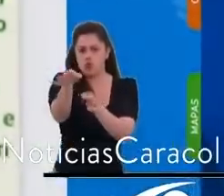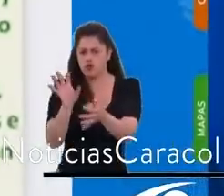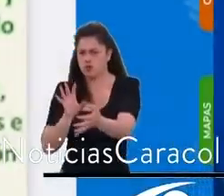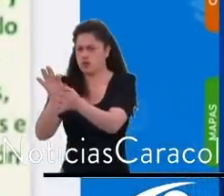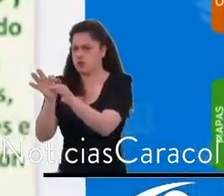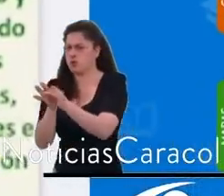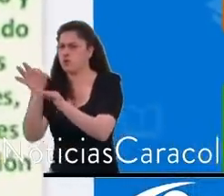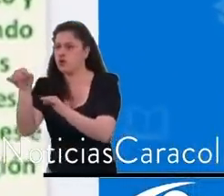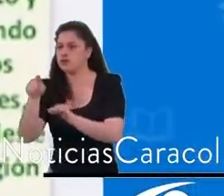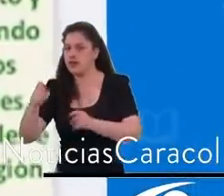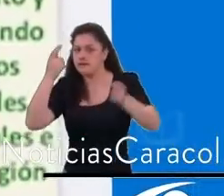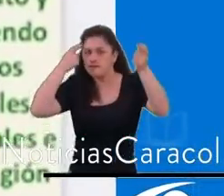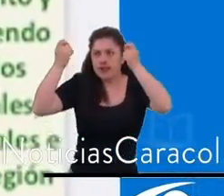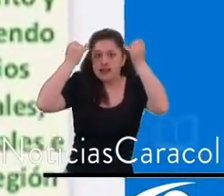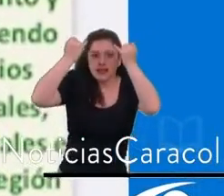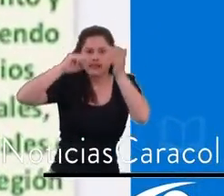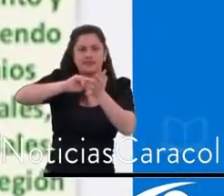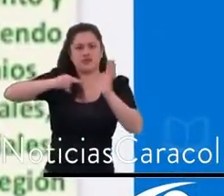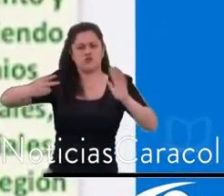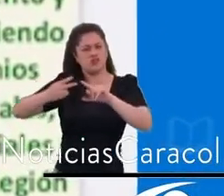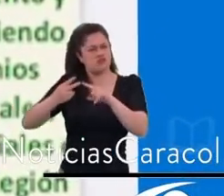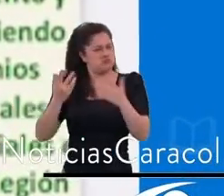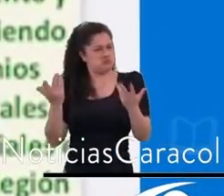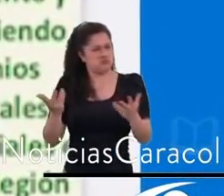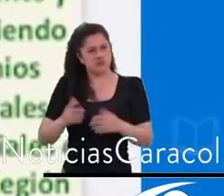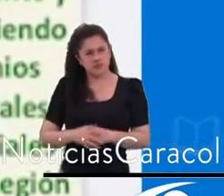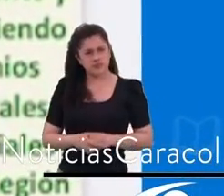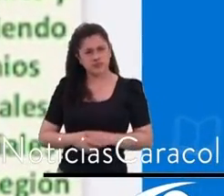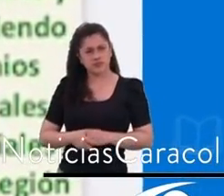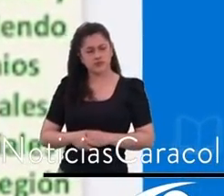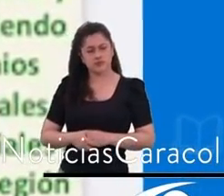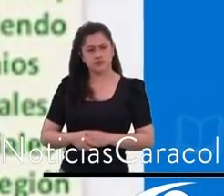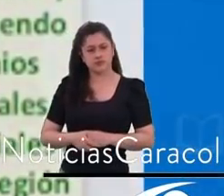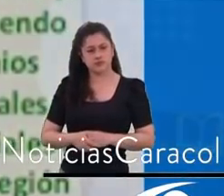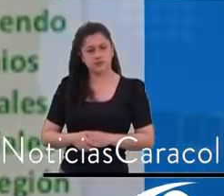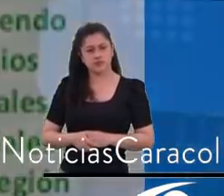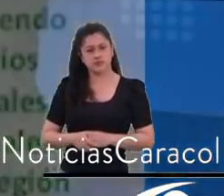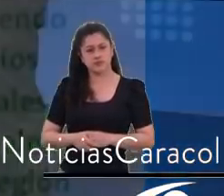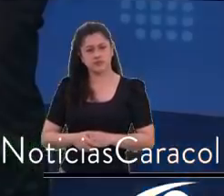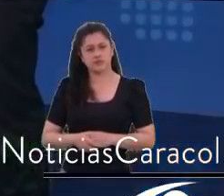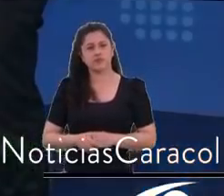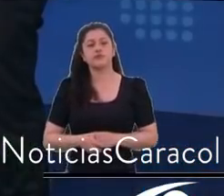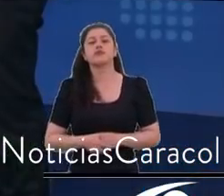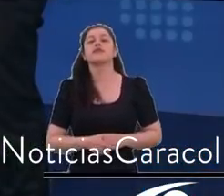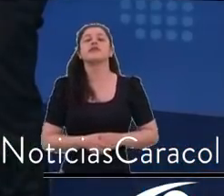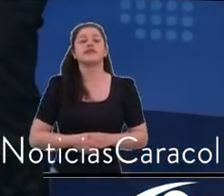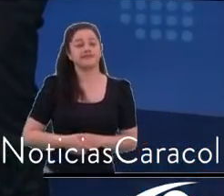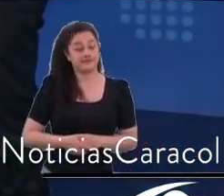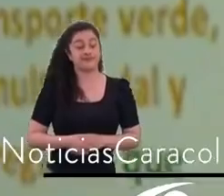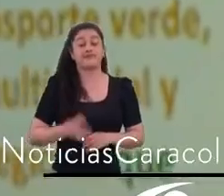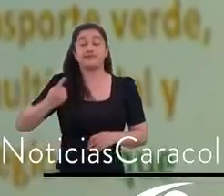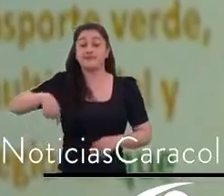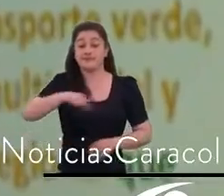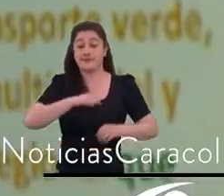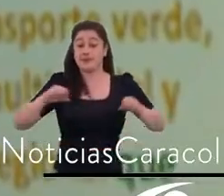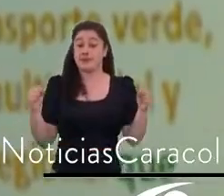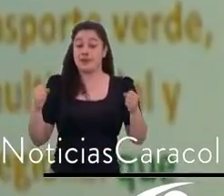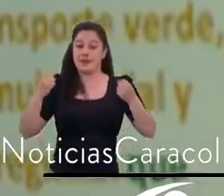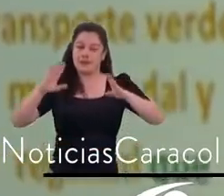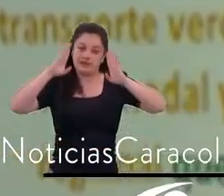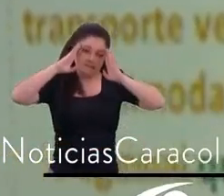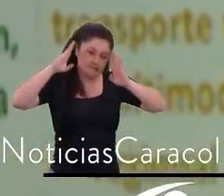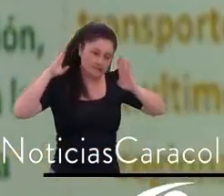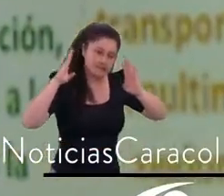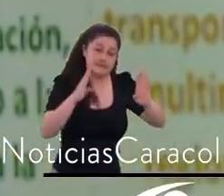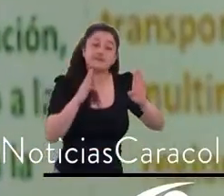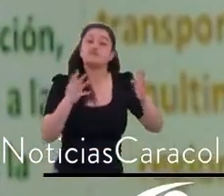cuenta Bogotá y sus municipios aledaños, la región. Exactamente. Esa fue la tercera ley. Fíjate que es que este fue un año en el que tuvimos tres